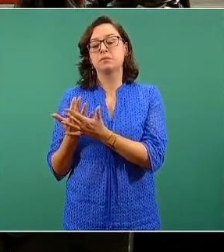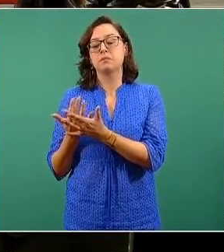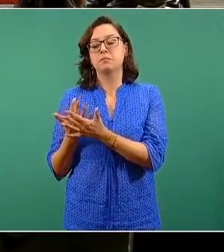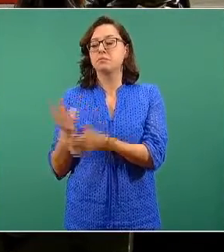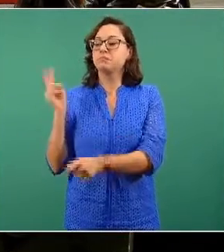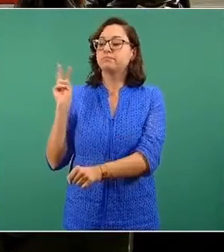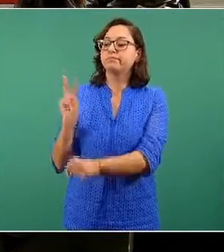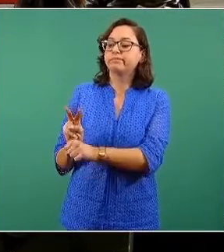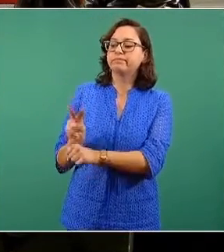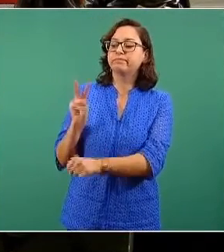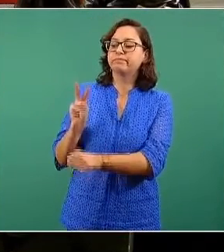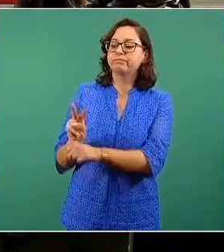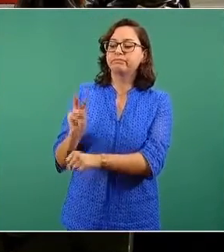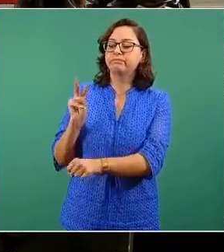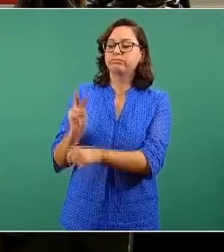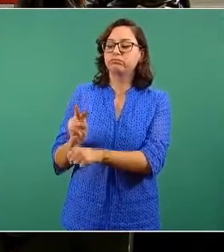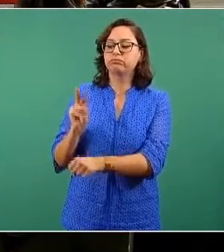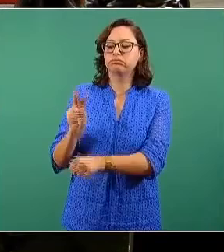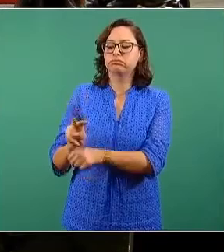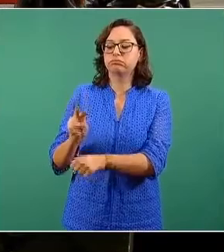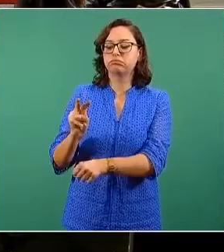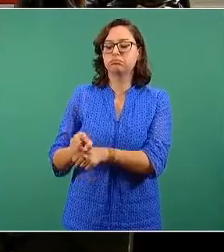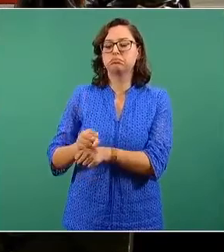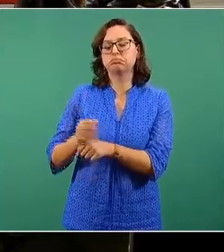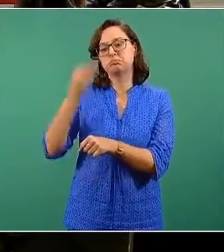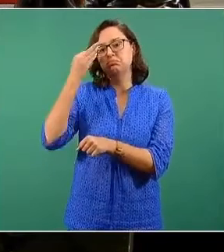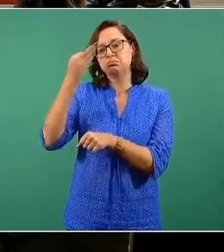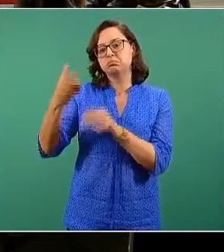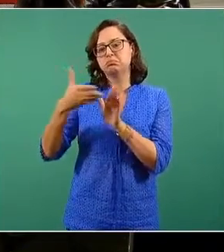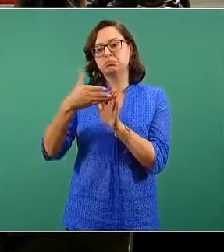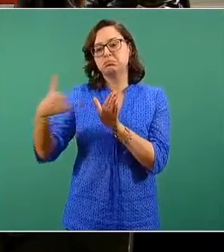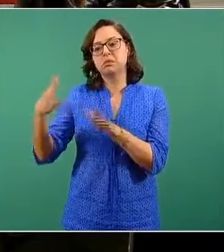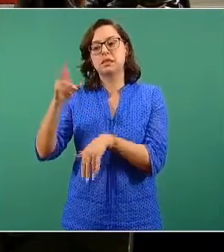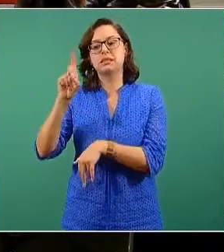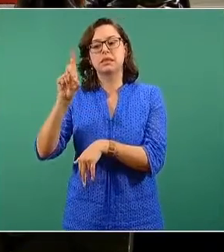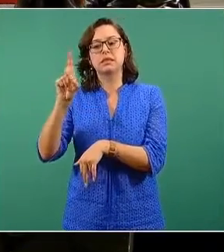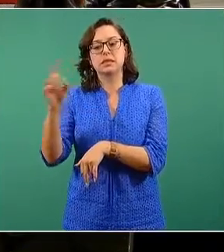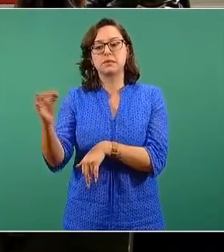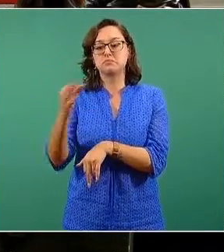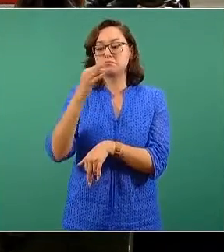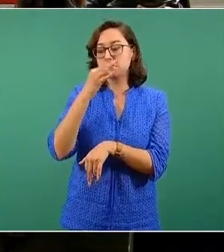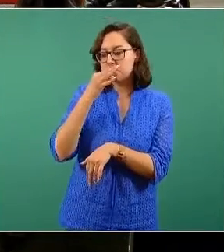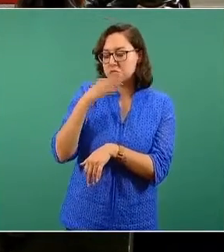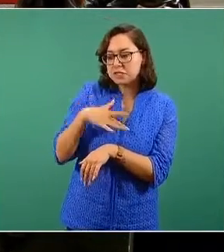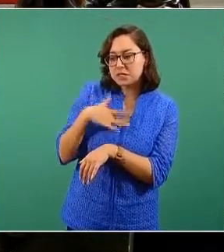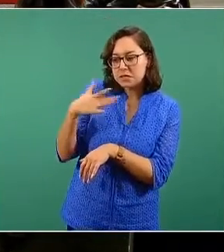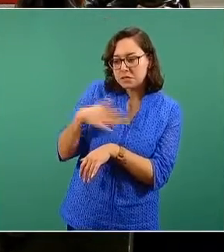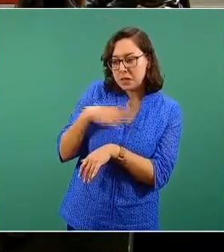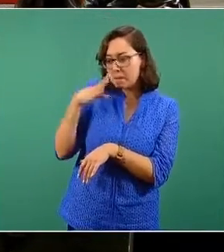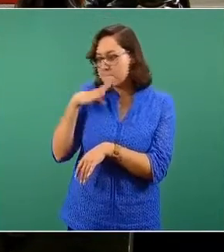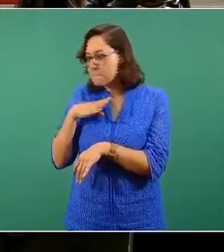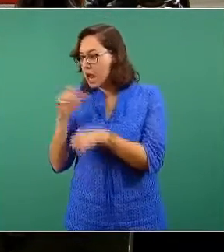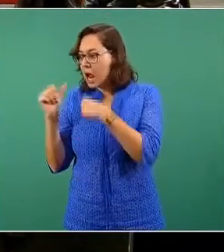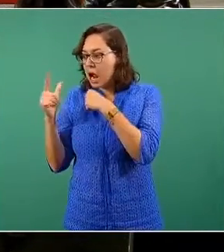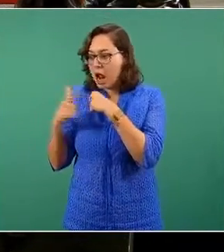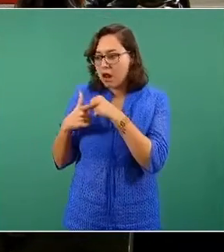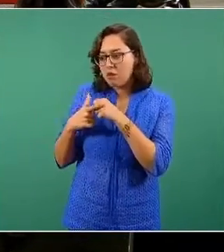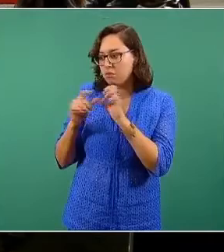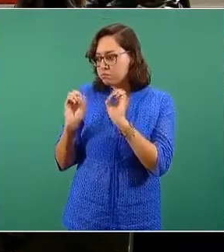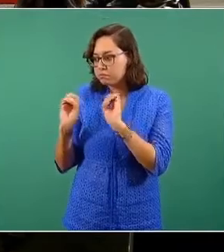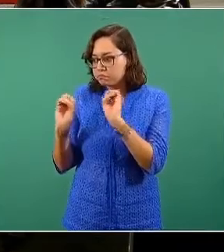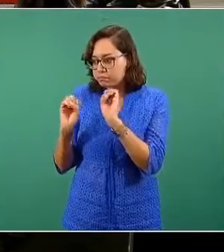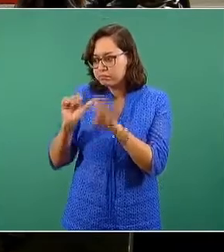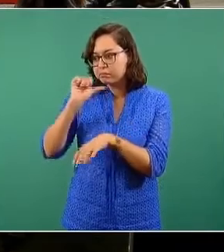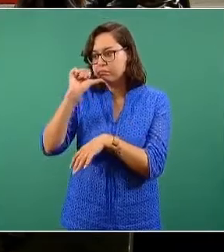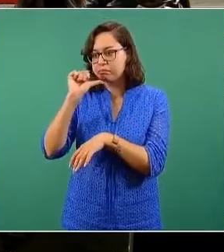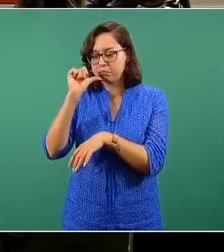médica del equipo médico durante 30 minutos. Si no presenta ninguna complicación, como afortunadamente es